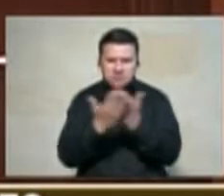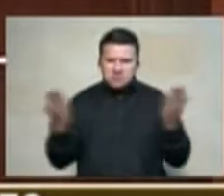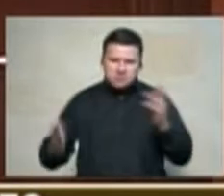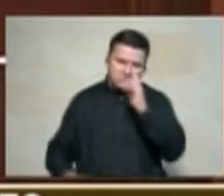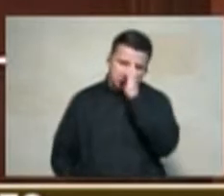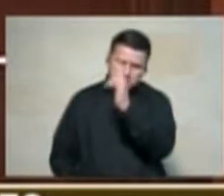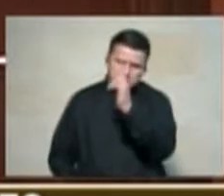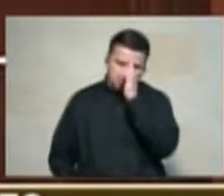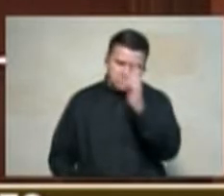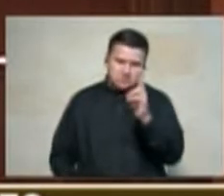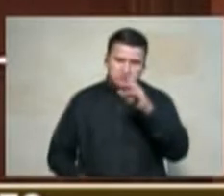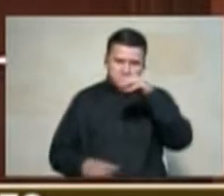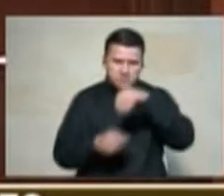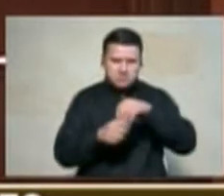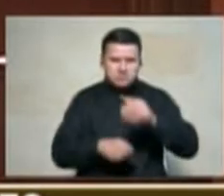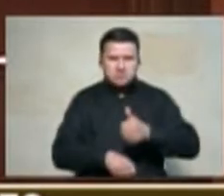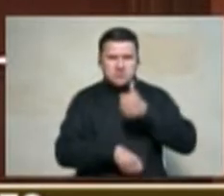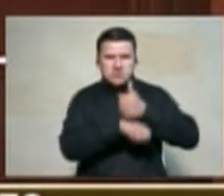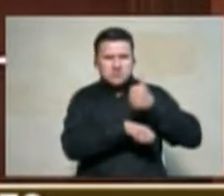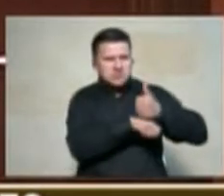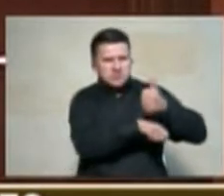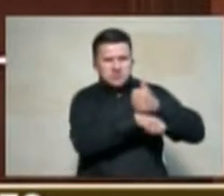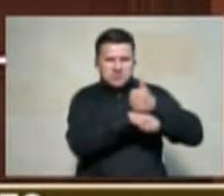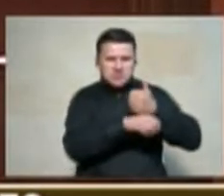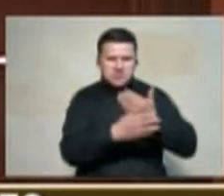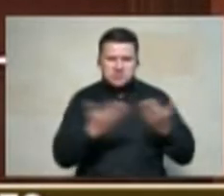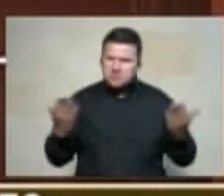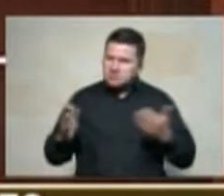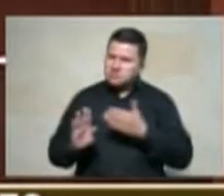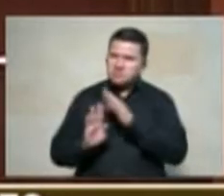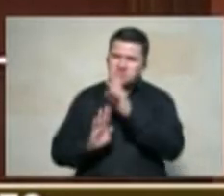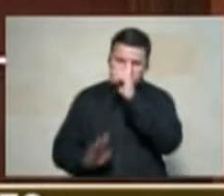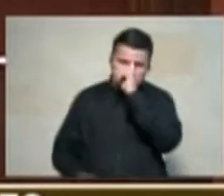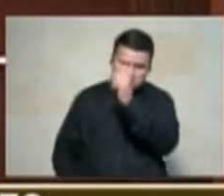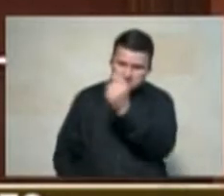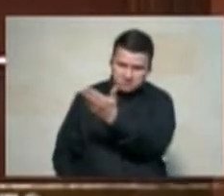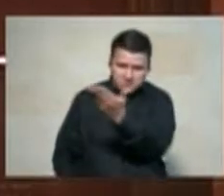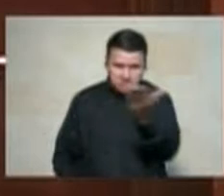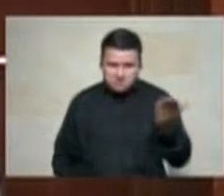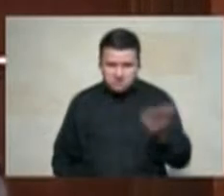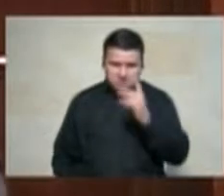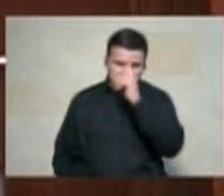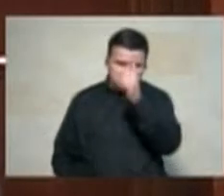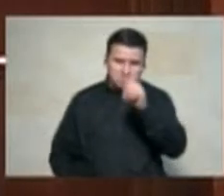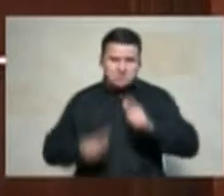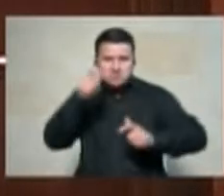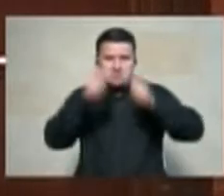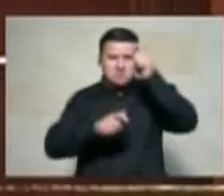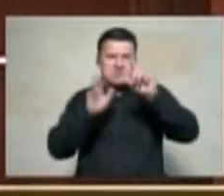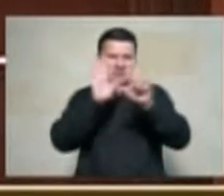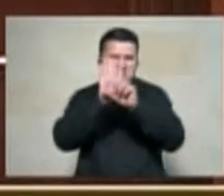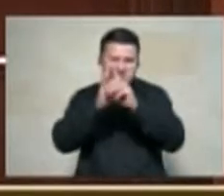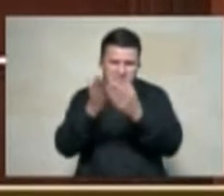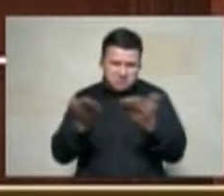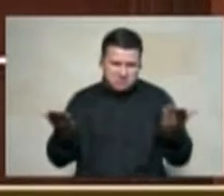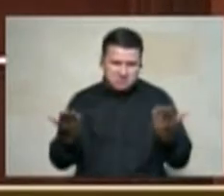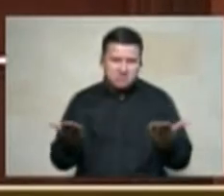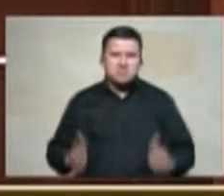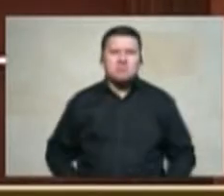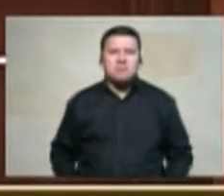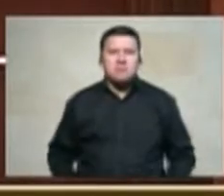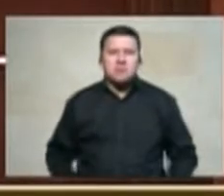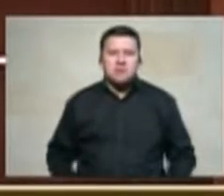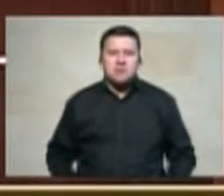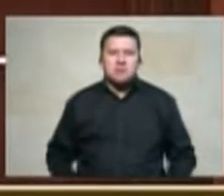y por supuesto los honorables miembros de esta cámara legislativa sea procedente también señor